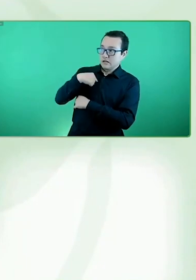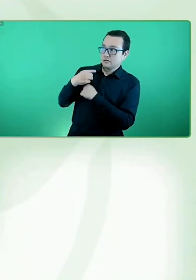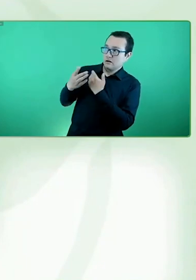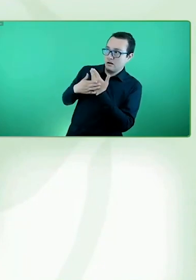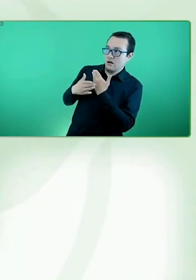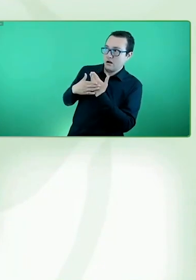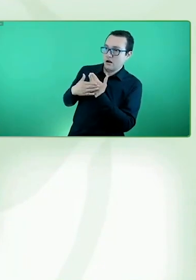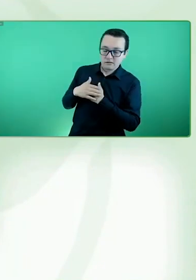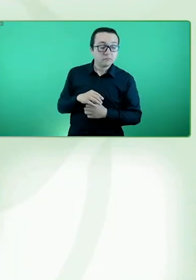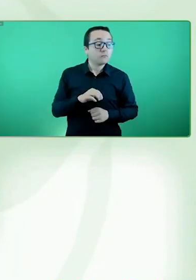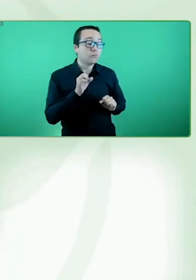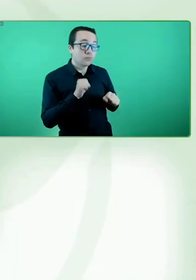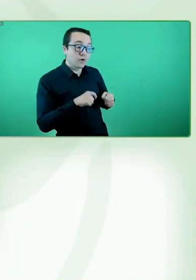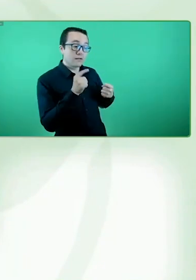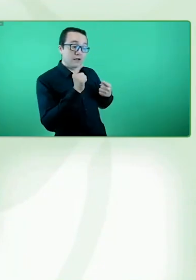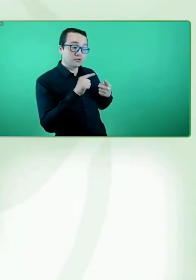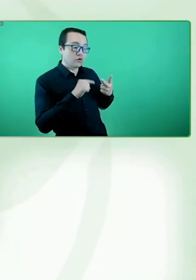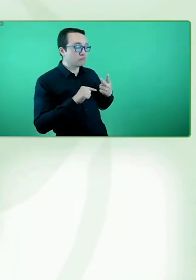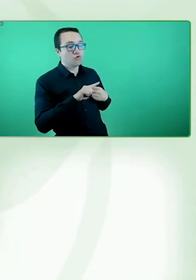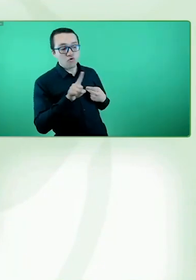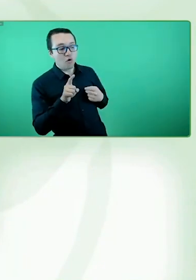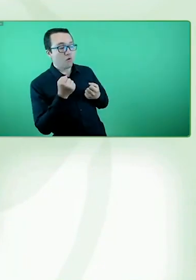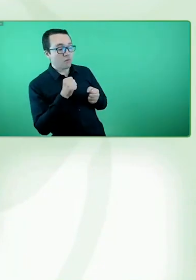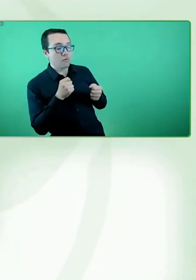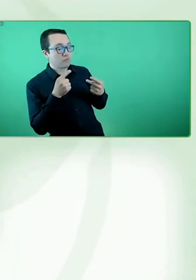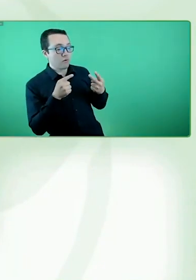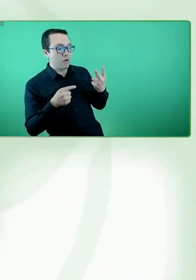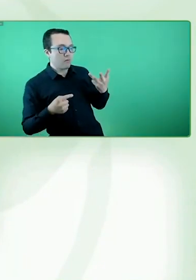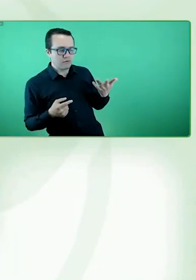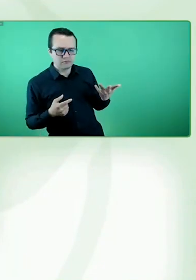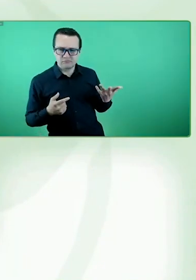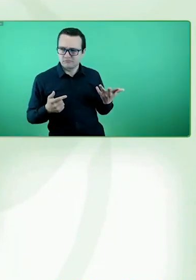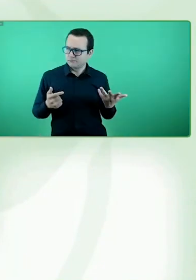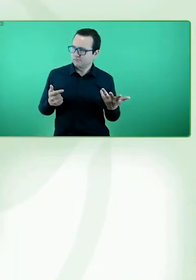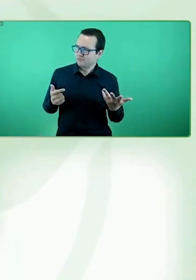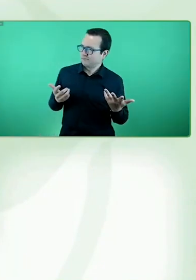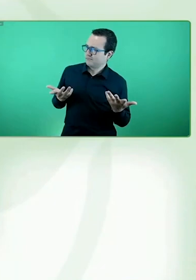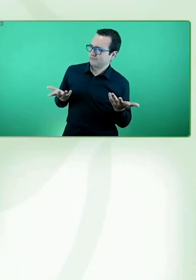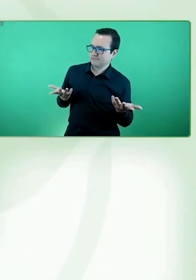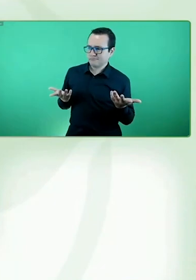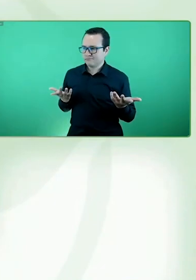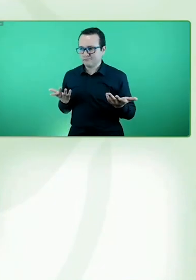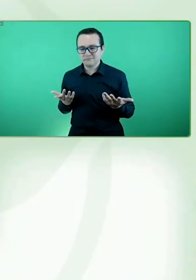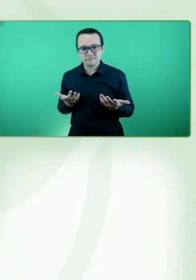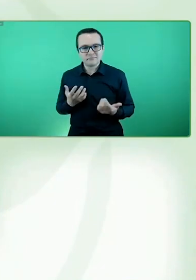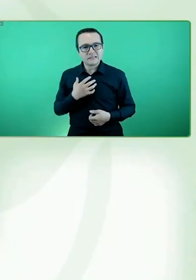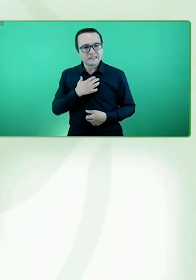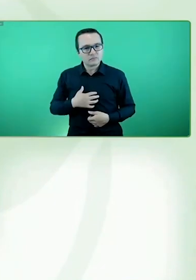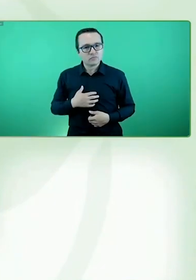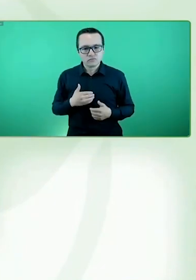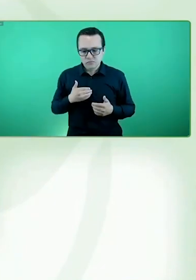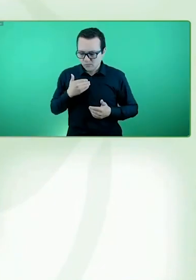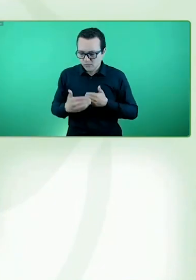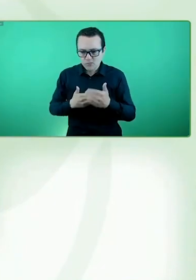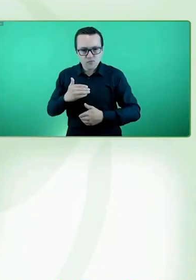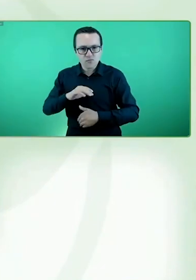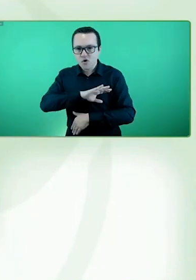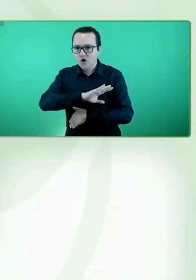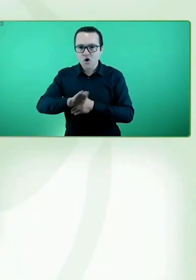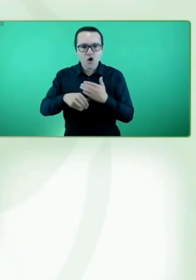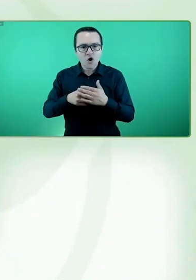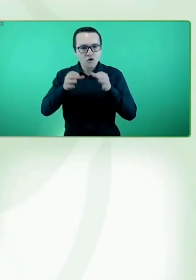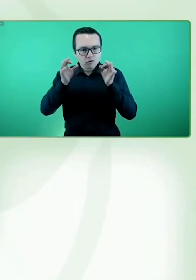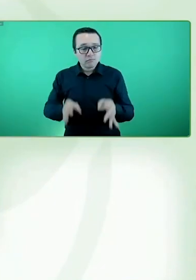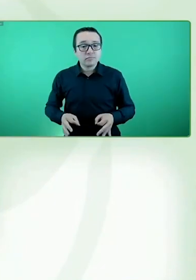nosotros formar parte de todo ese proceso, porque somos quienes mejor conocemos nuestras